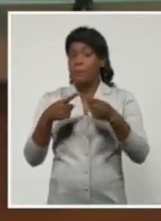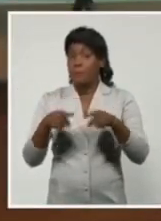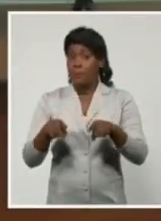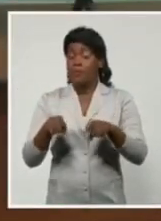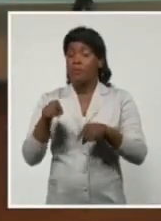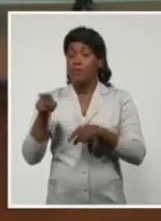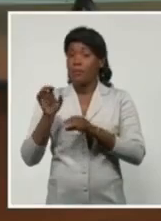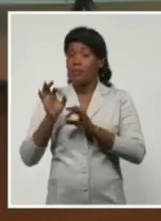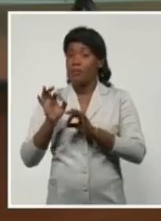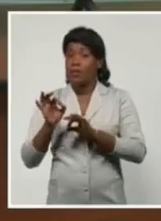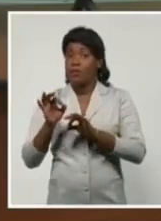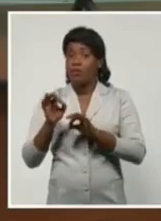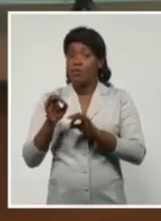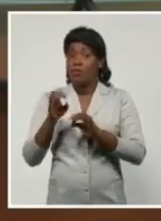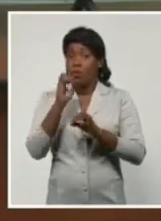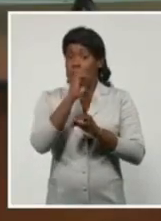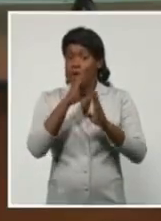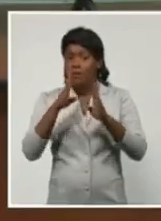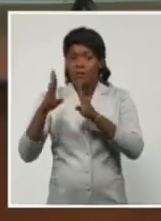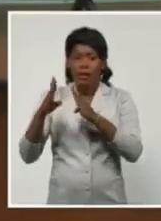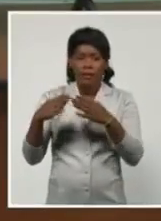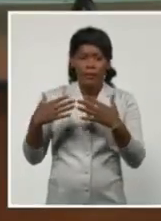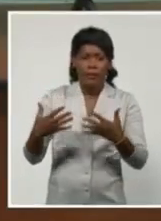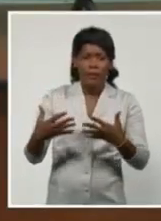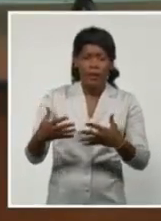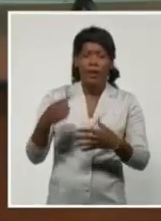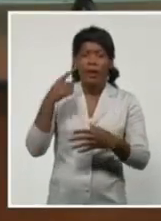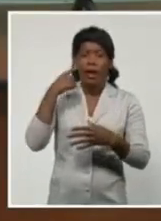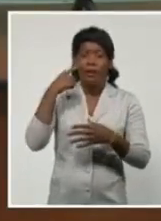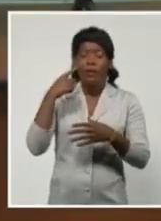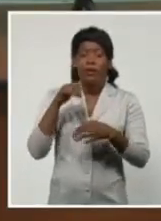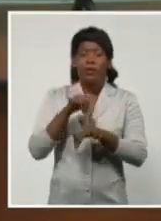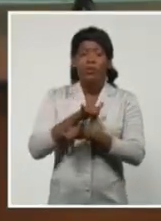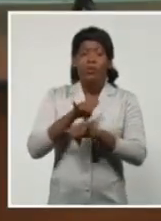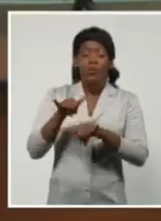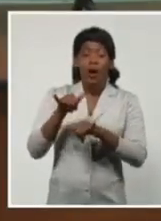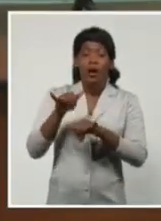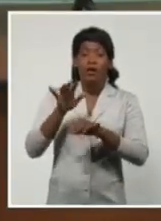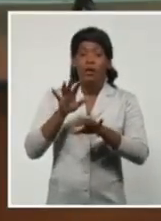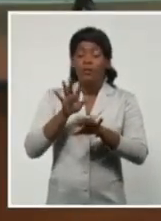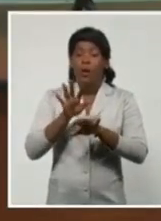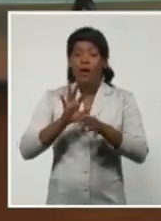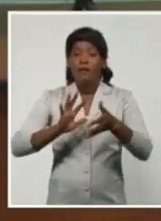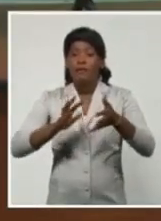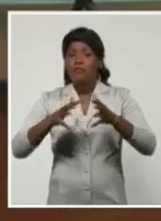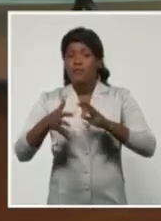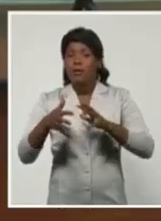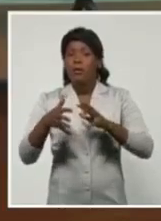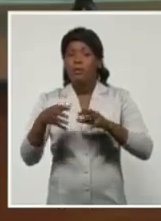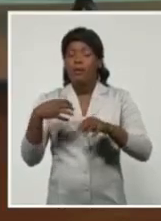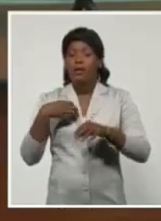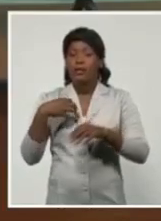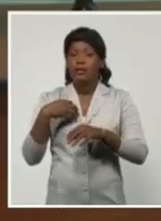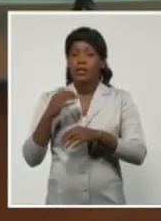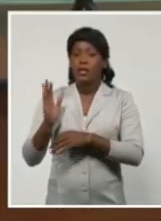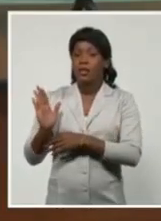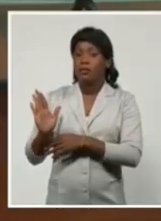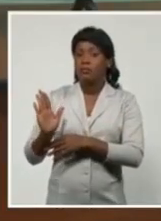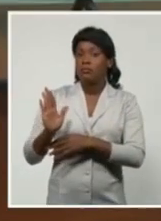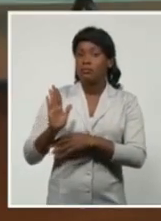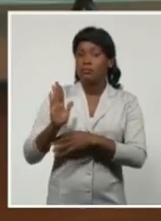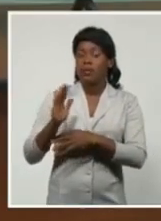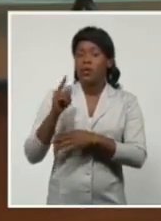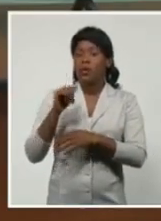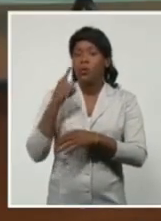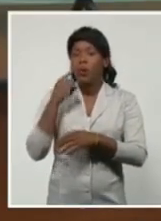organización directamente. Está mejor organizada, aunque ahora está ligeramente más